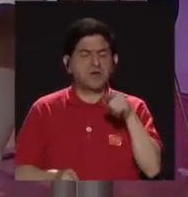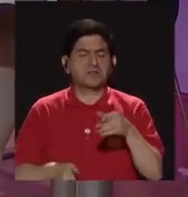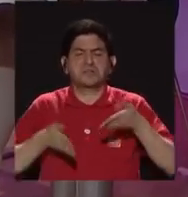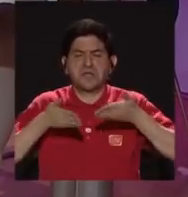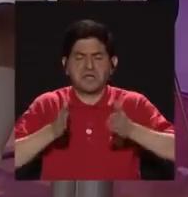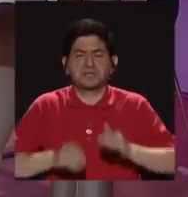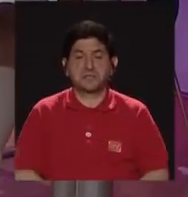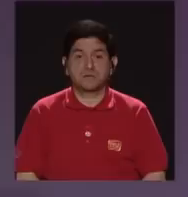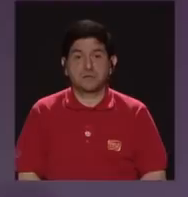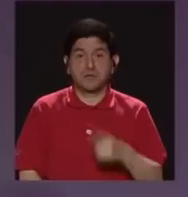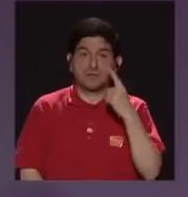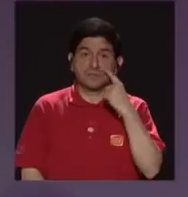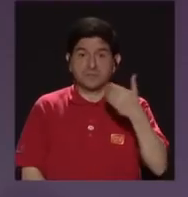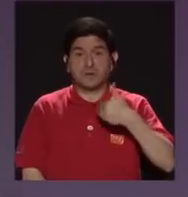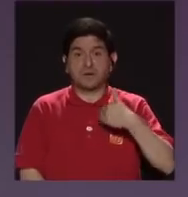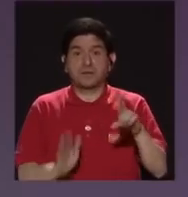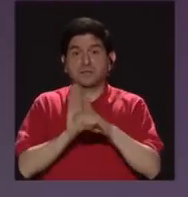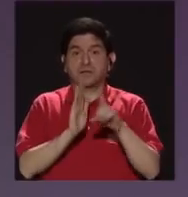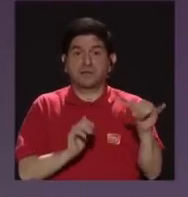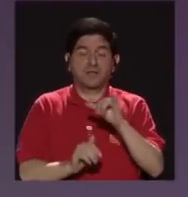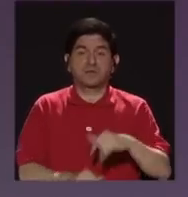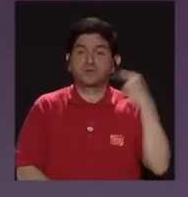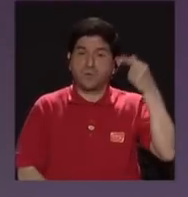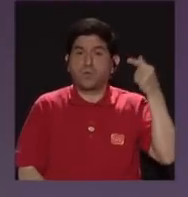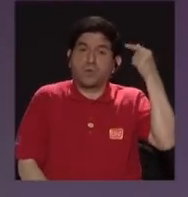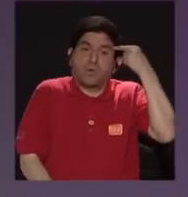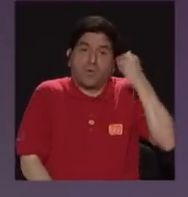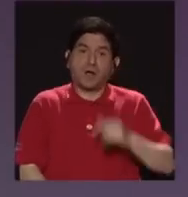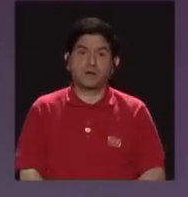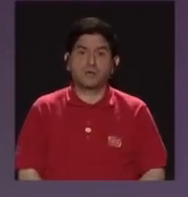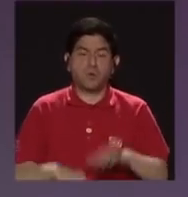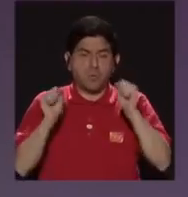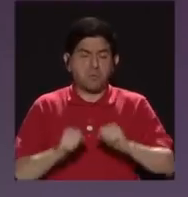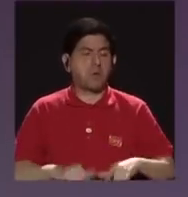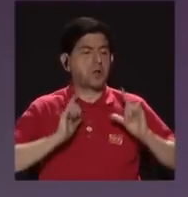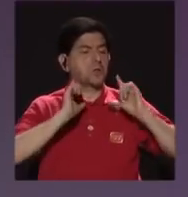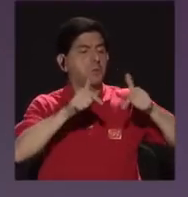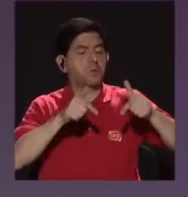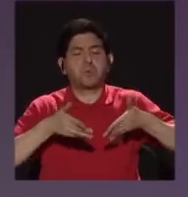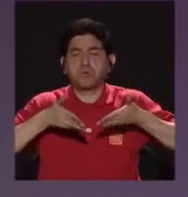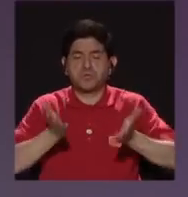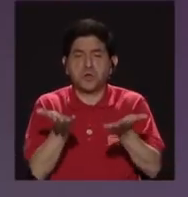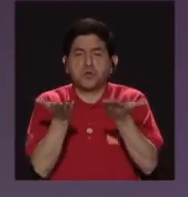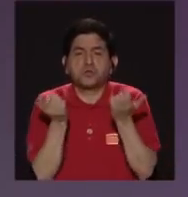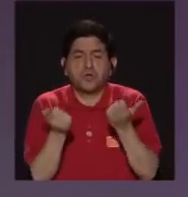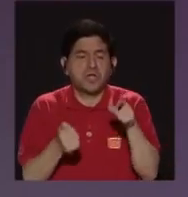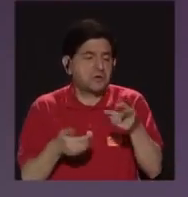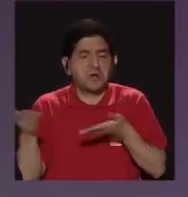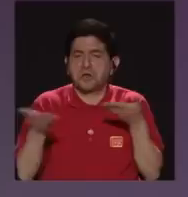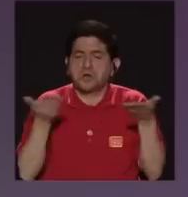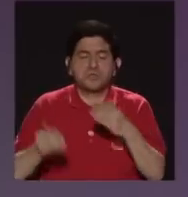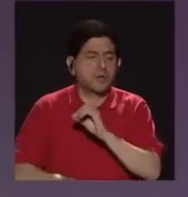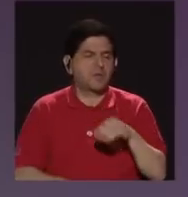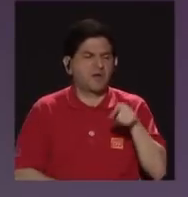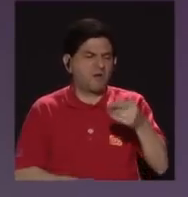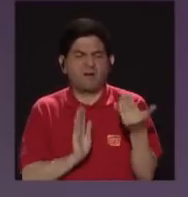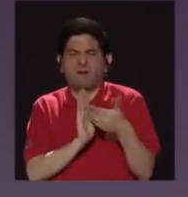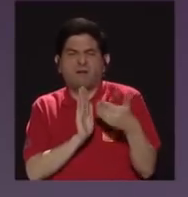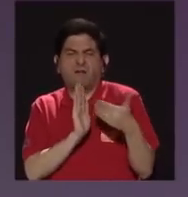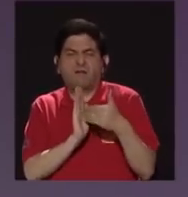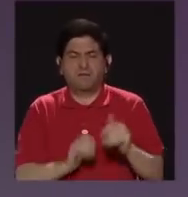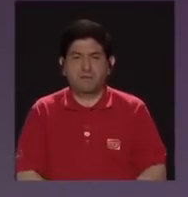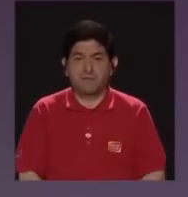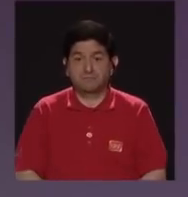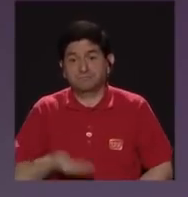si el padre tiene ese derecho, el Estado también, tiene el derecho de deshacerse de los hijos que no quiere o que no les sirven o que les torban o que son